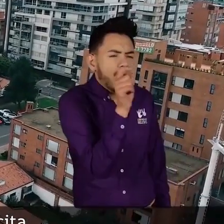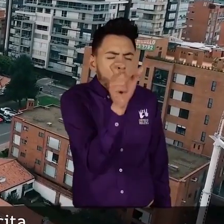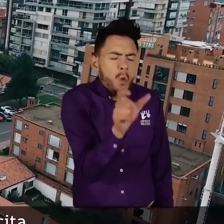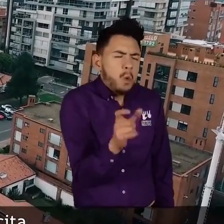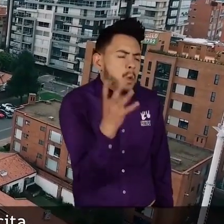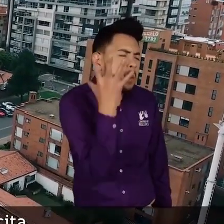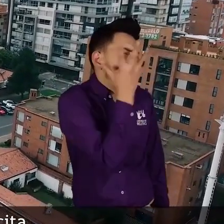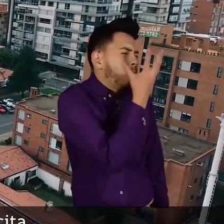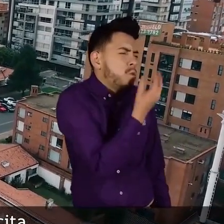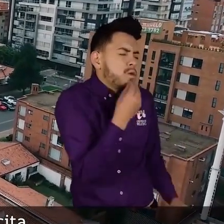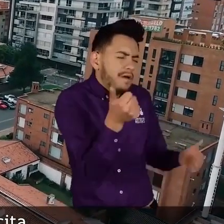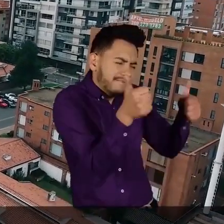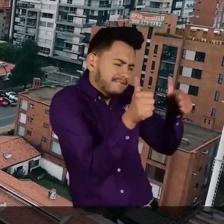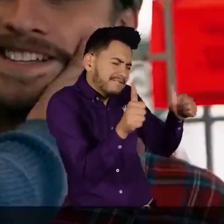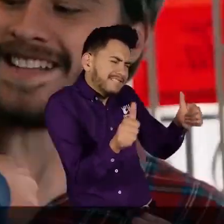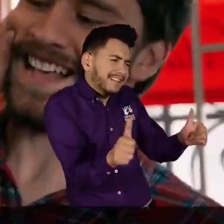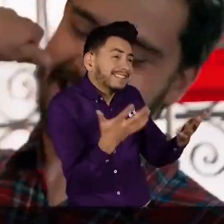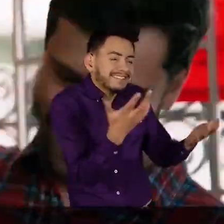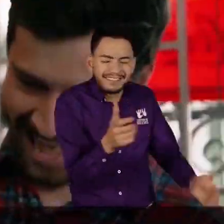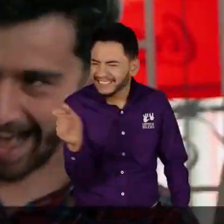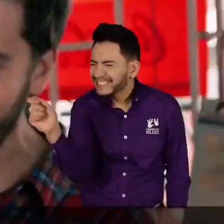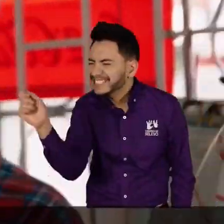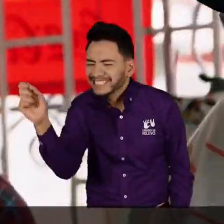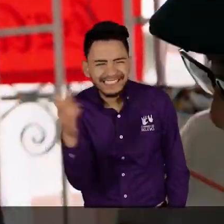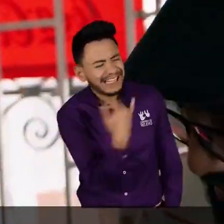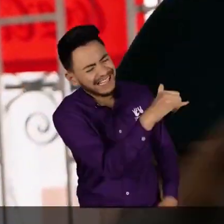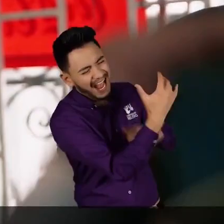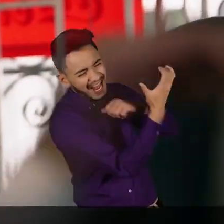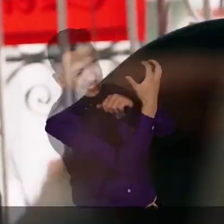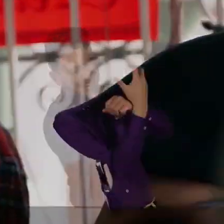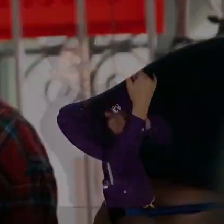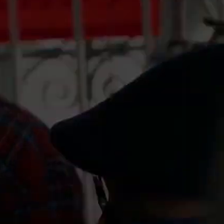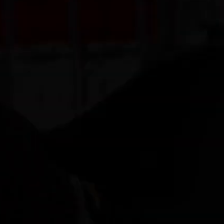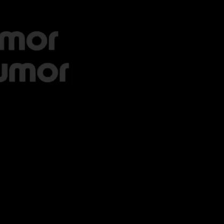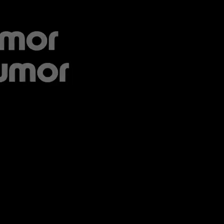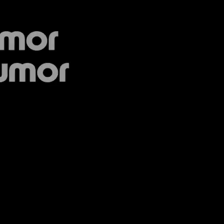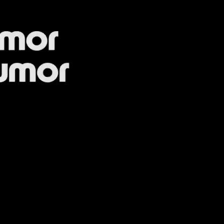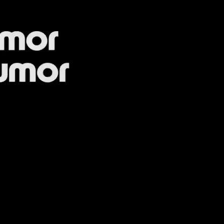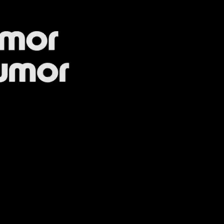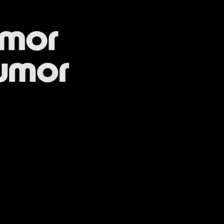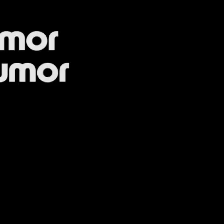Es un ángel, es una mamacita ¡Ay! ¿Quién es? Mira la ángel